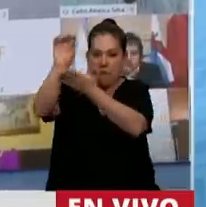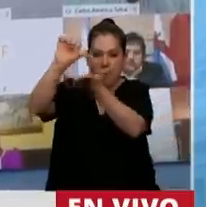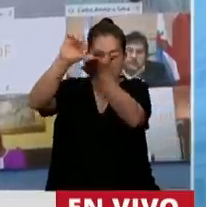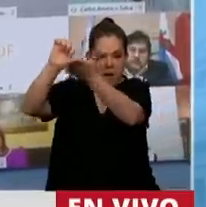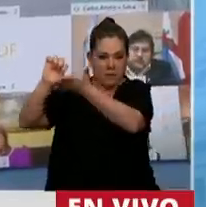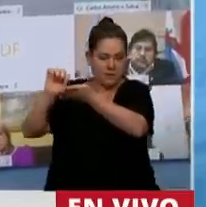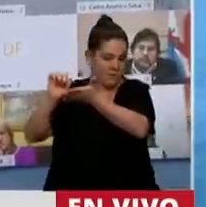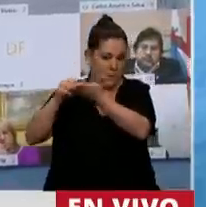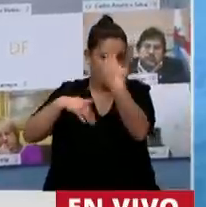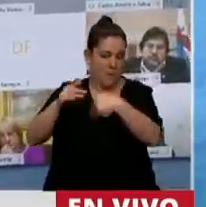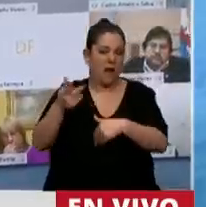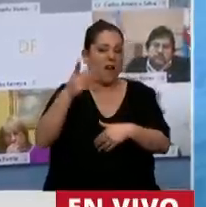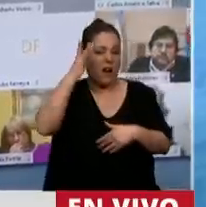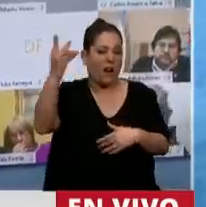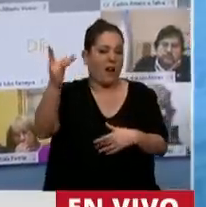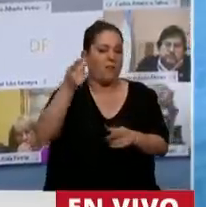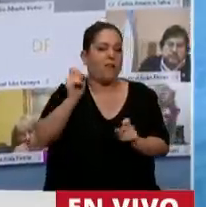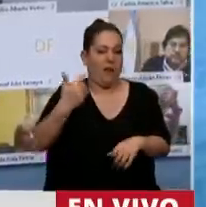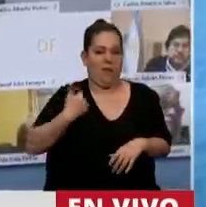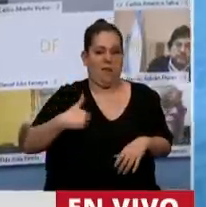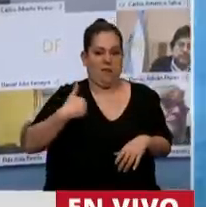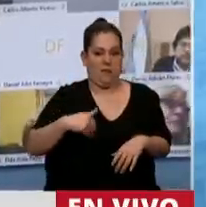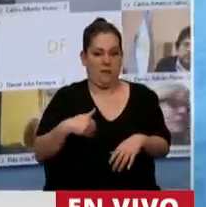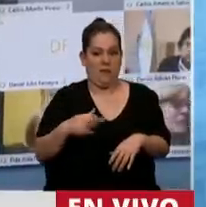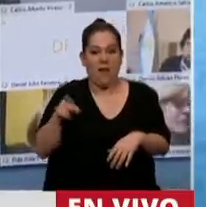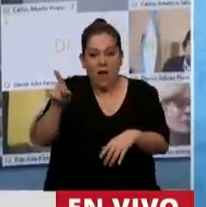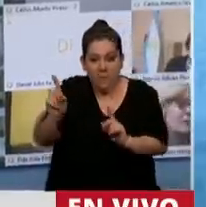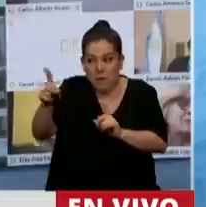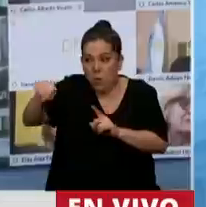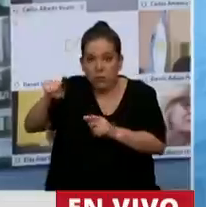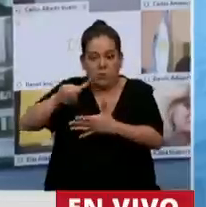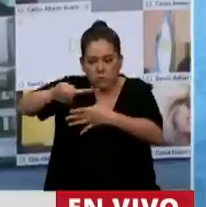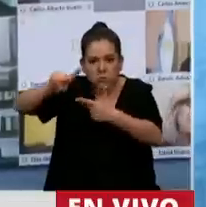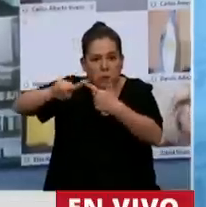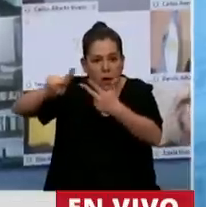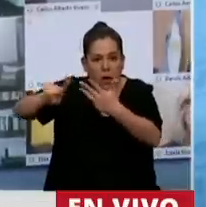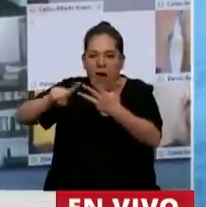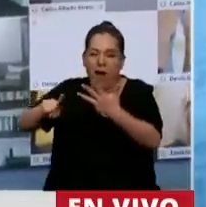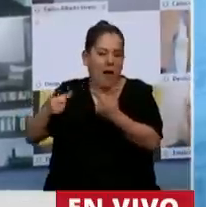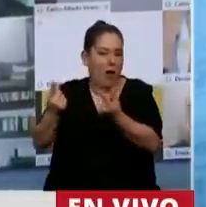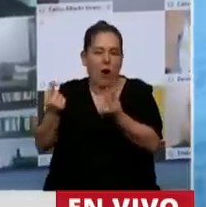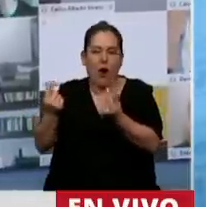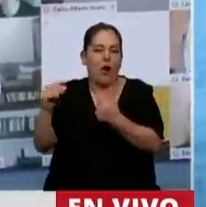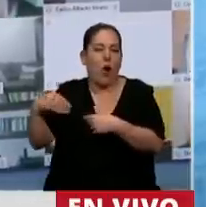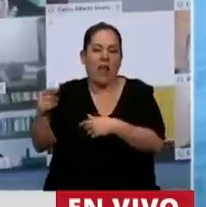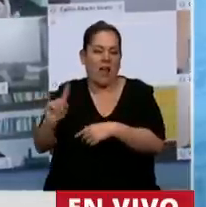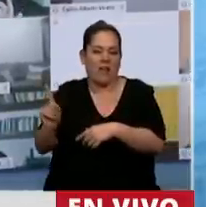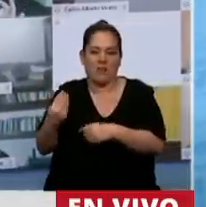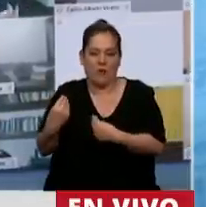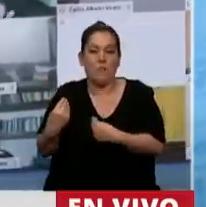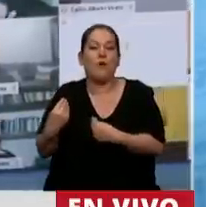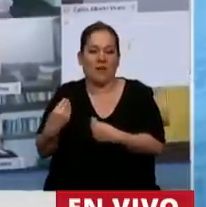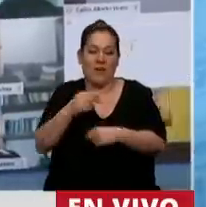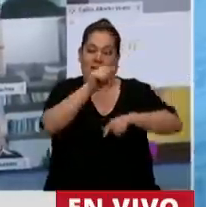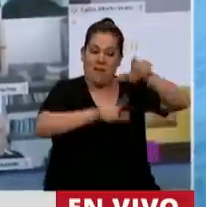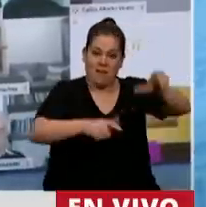Sin embargo, todo ese poder no les sirvió para parar lo que por la voluntad del pueblo